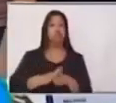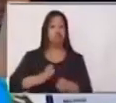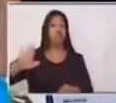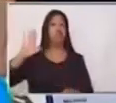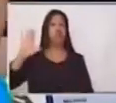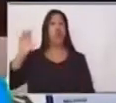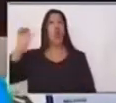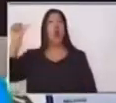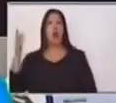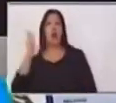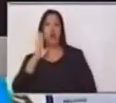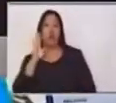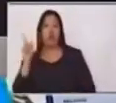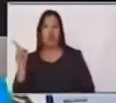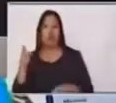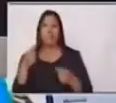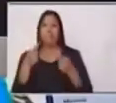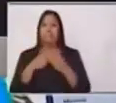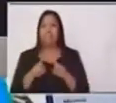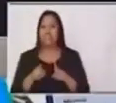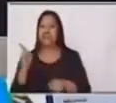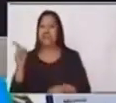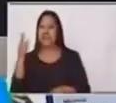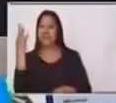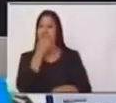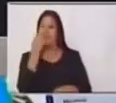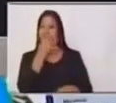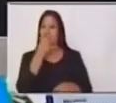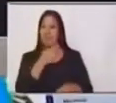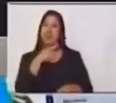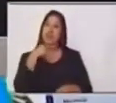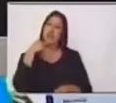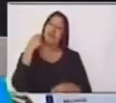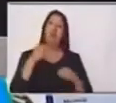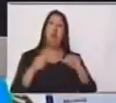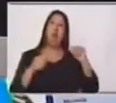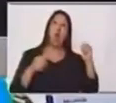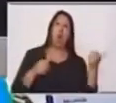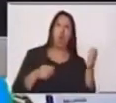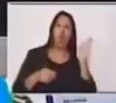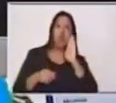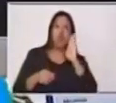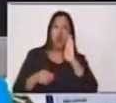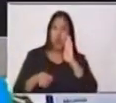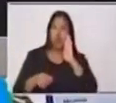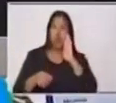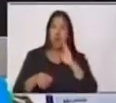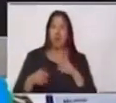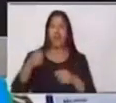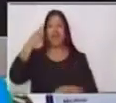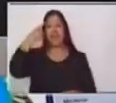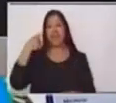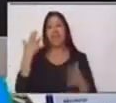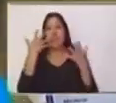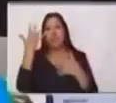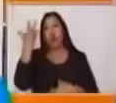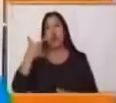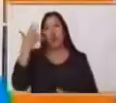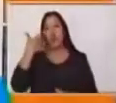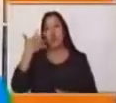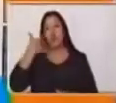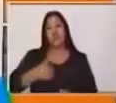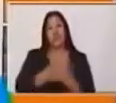amor lo encontró en el joven Silmitzlin. Cada día, los dos amantes se daban un baño en las